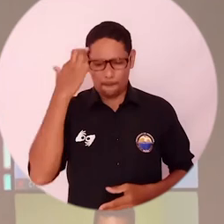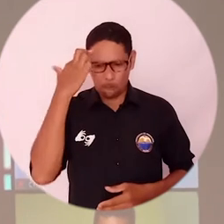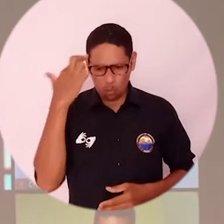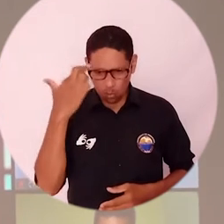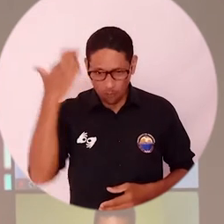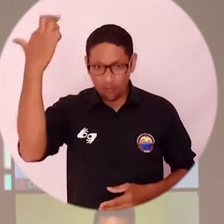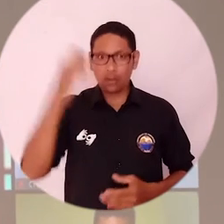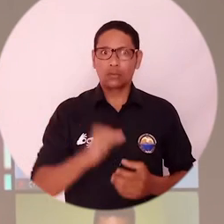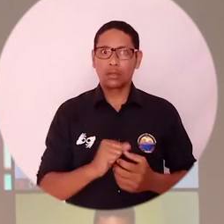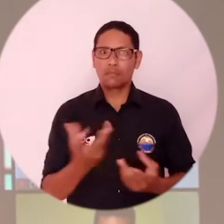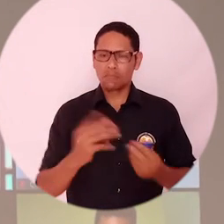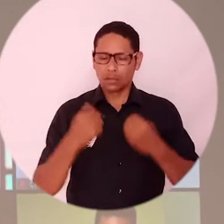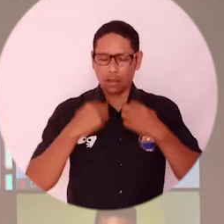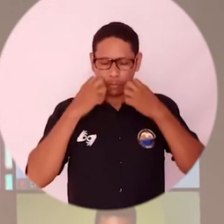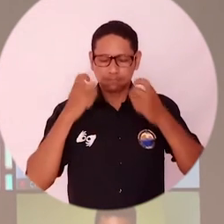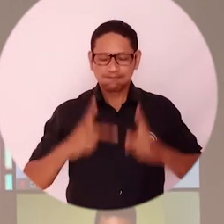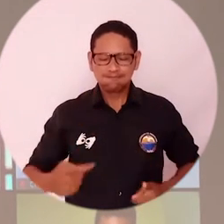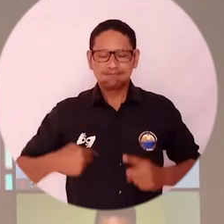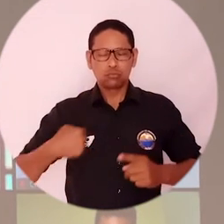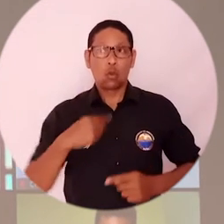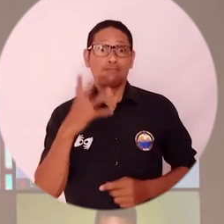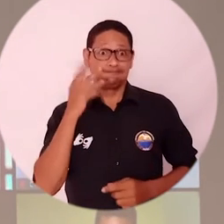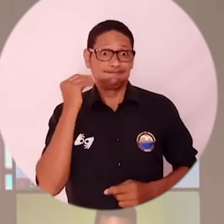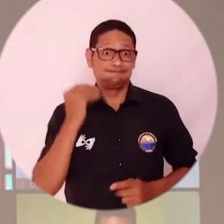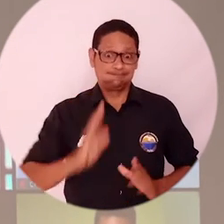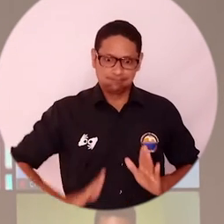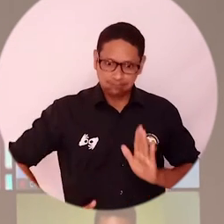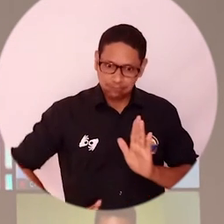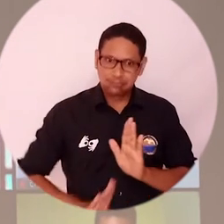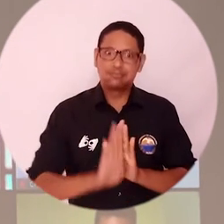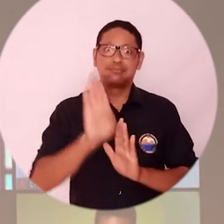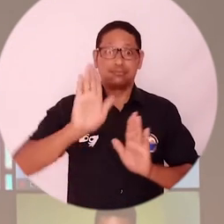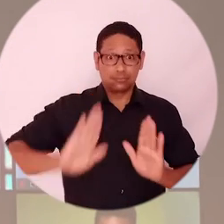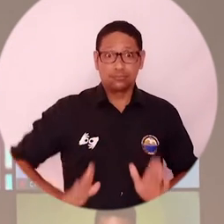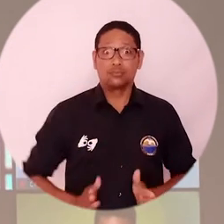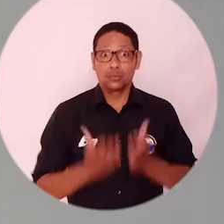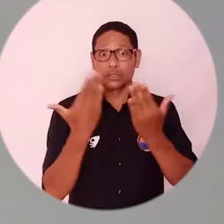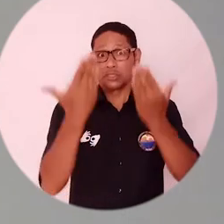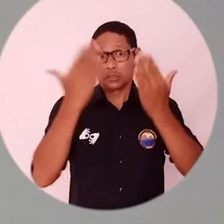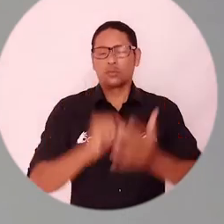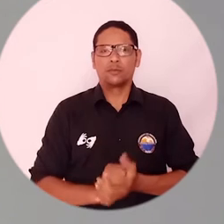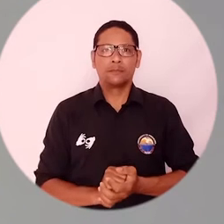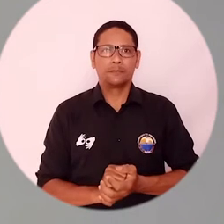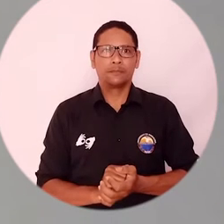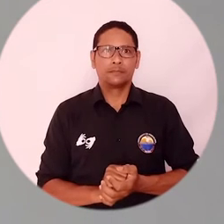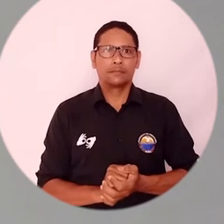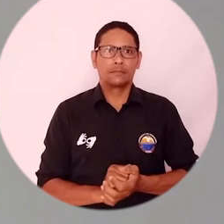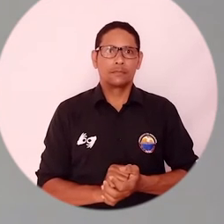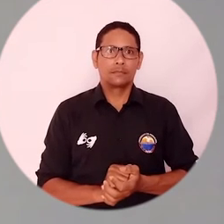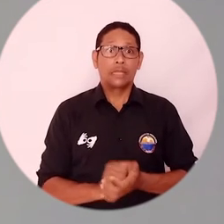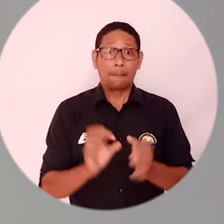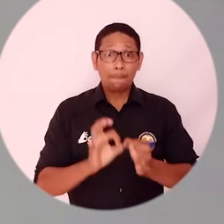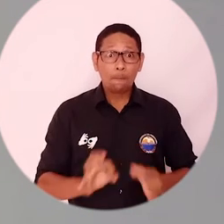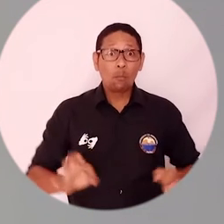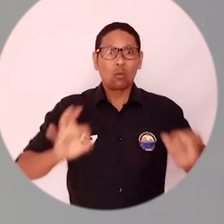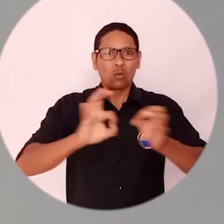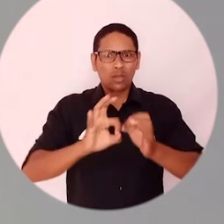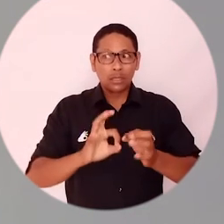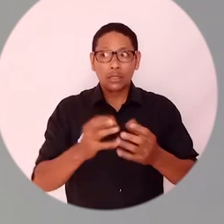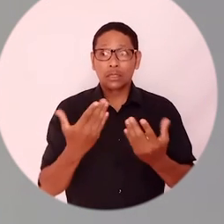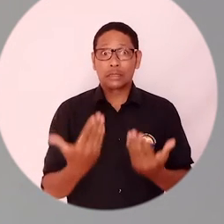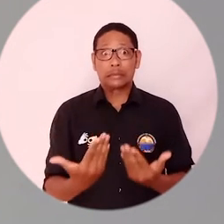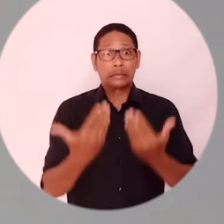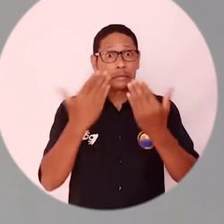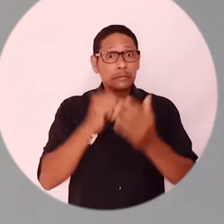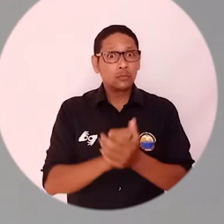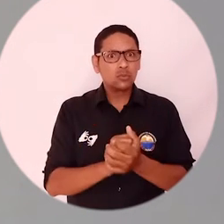personas dentro del campo profesional y por fuera. Estos espacios son útiles para reafirmar lo